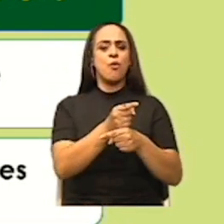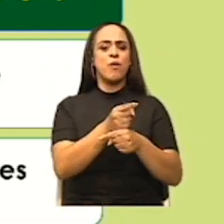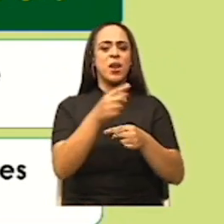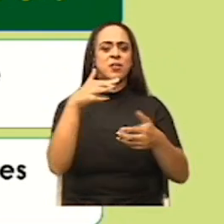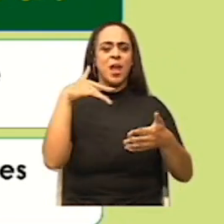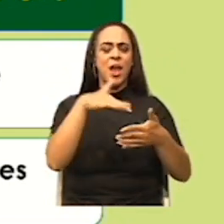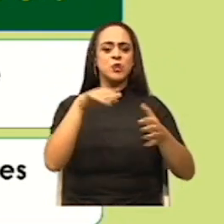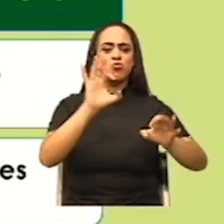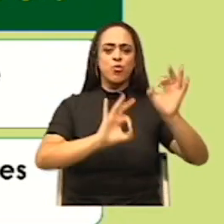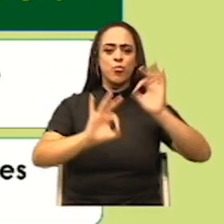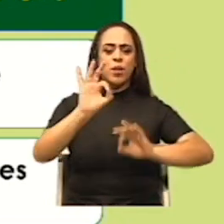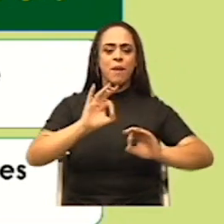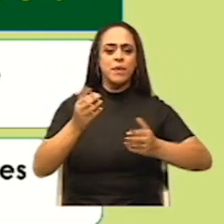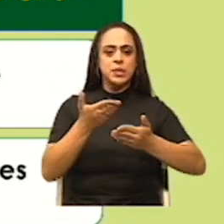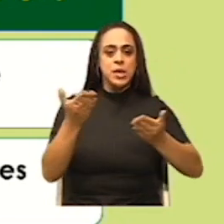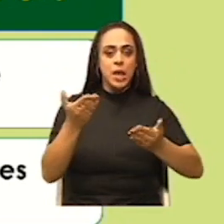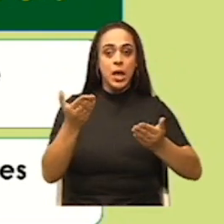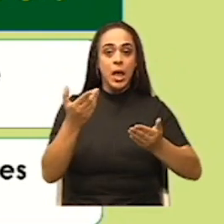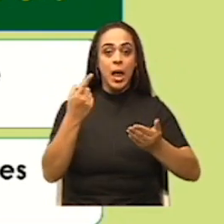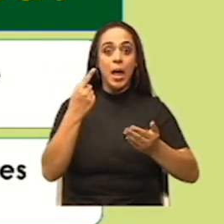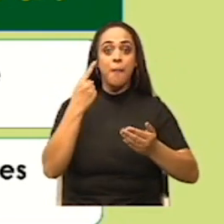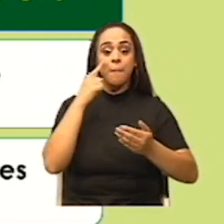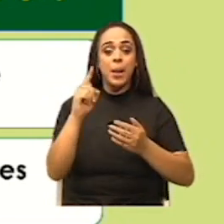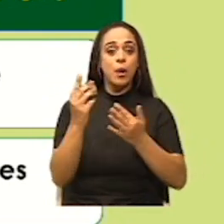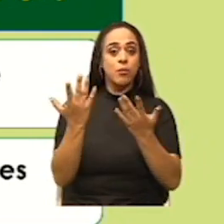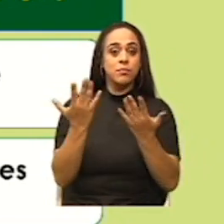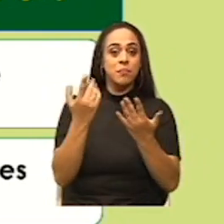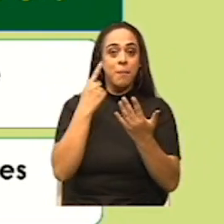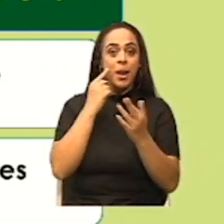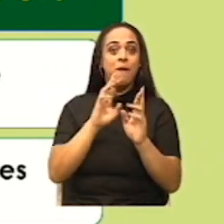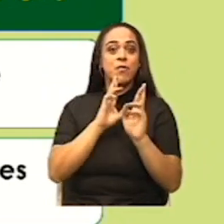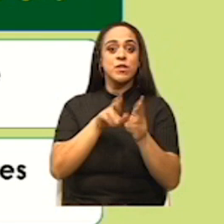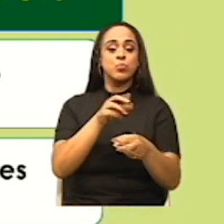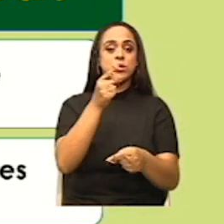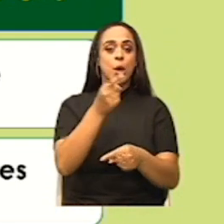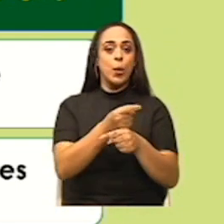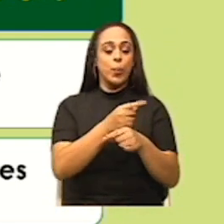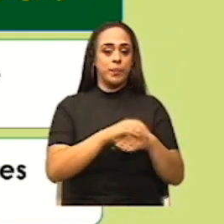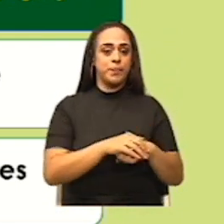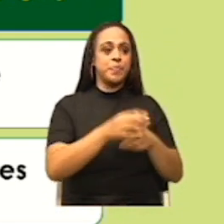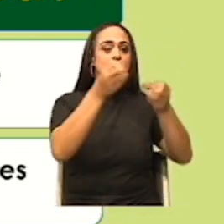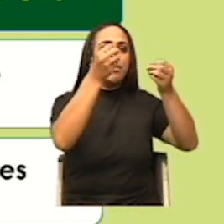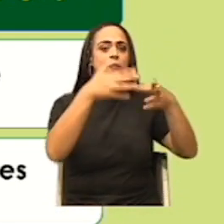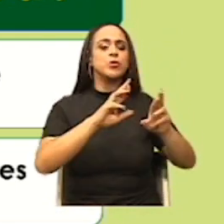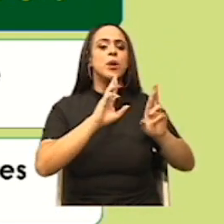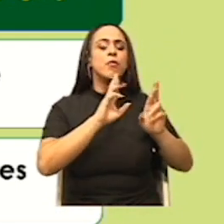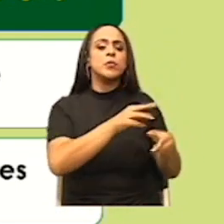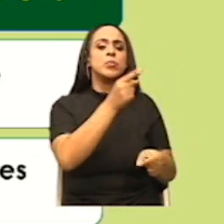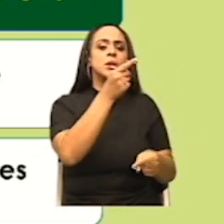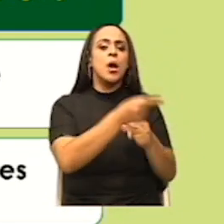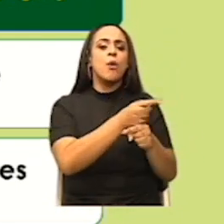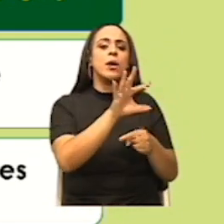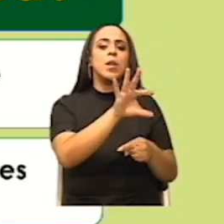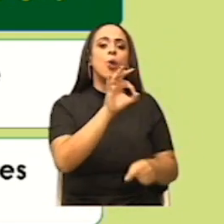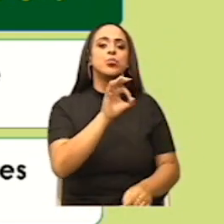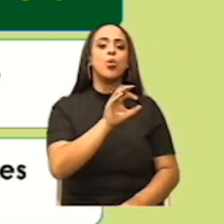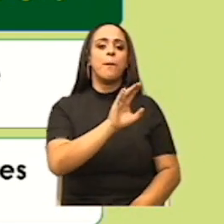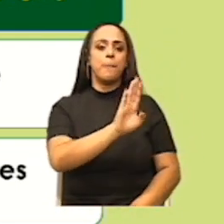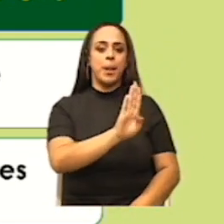pero escuchemos a ver cuál es la respuesta correcta. Profe, la respuesta correcta es la opción B.